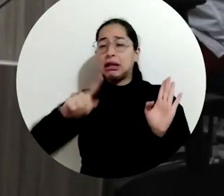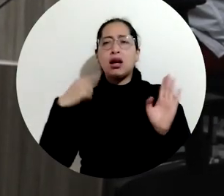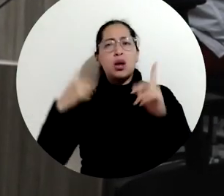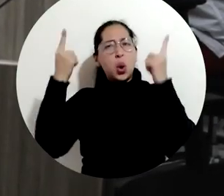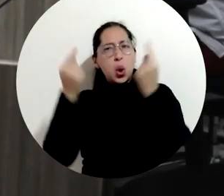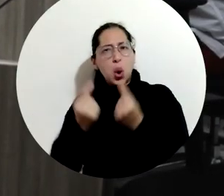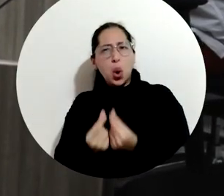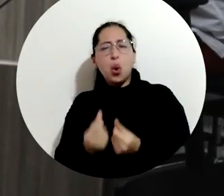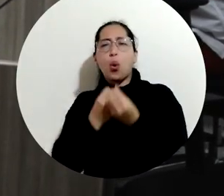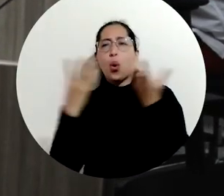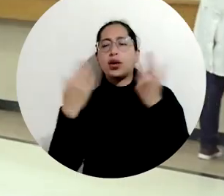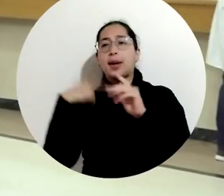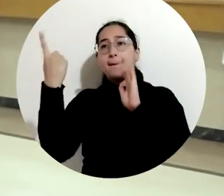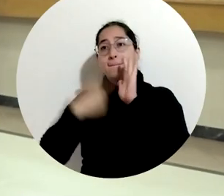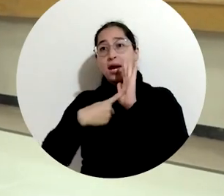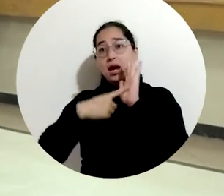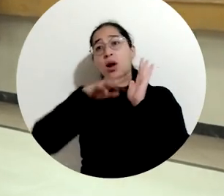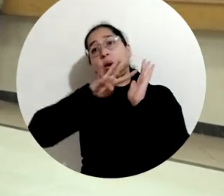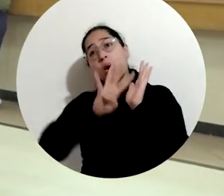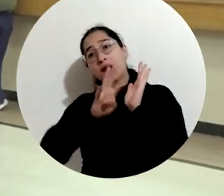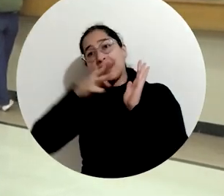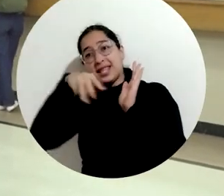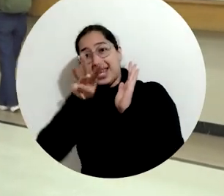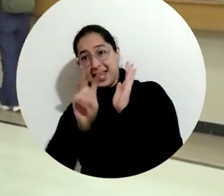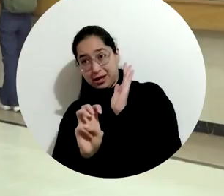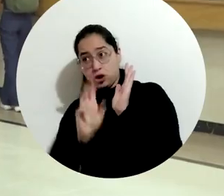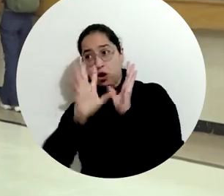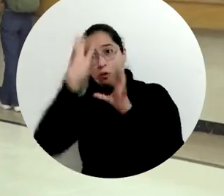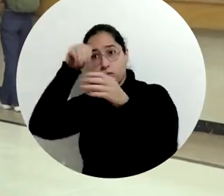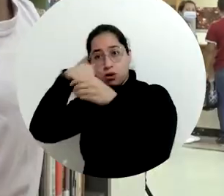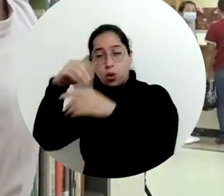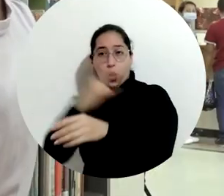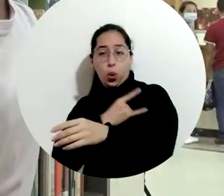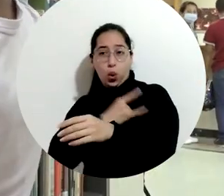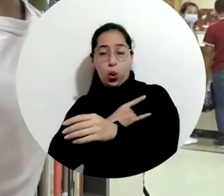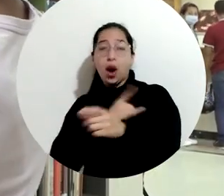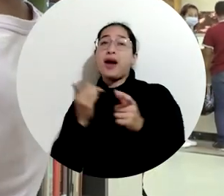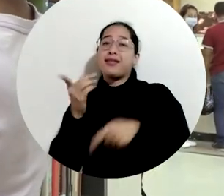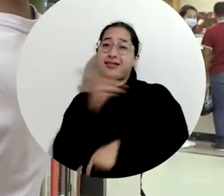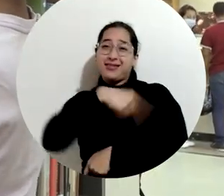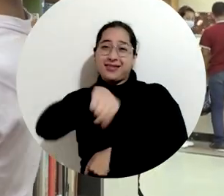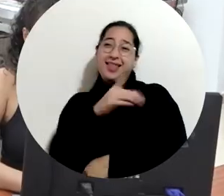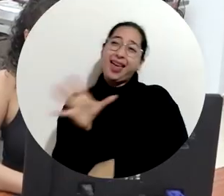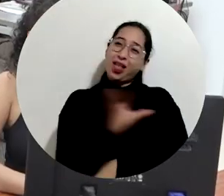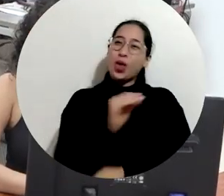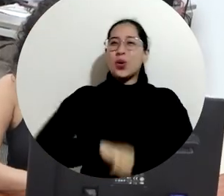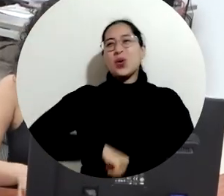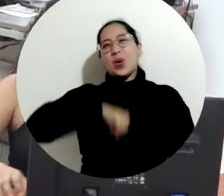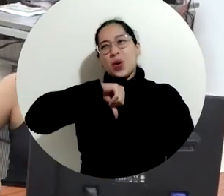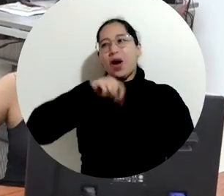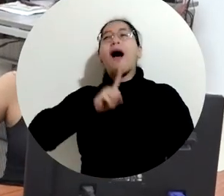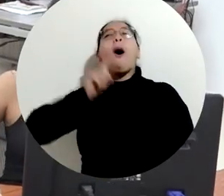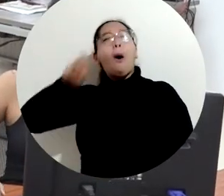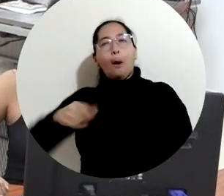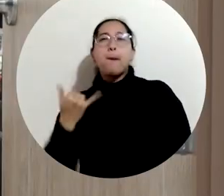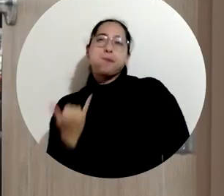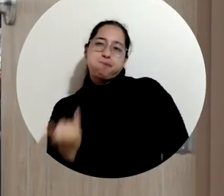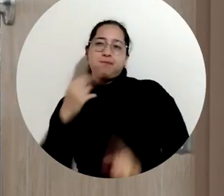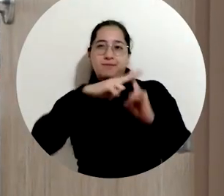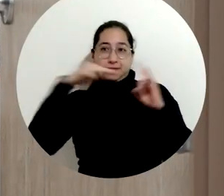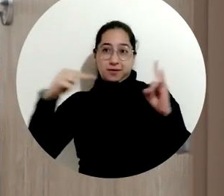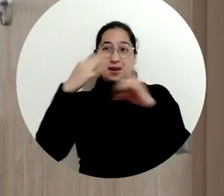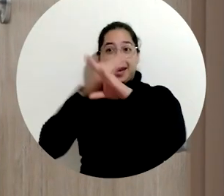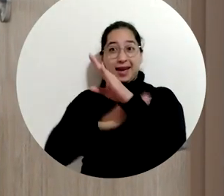solamente se ranquean un total de 1.418, dentro de las cuales, por orgullo de todos nosotros,